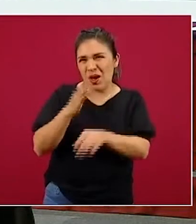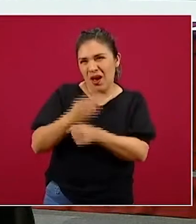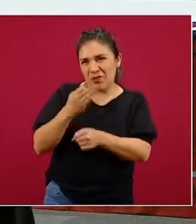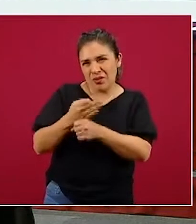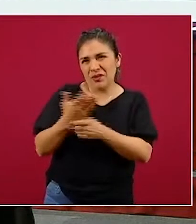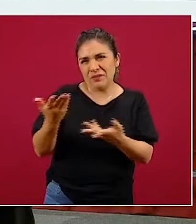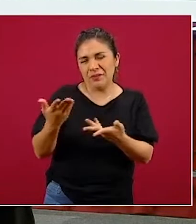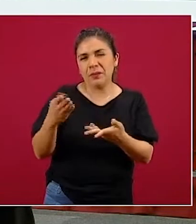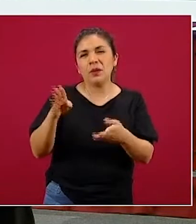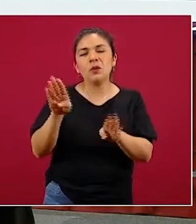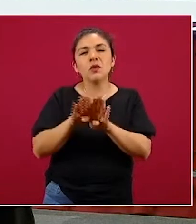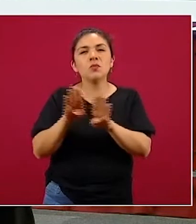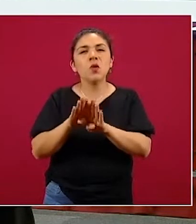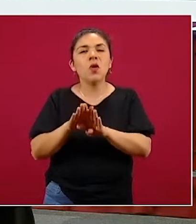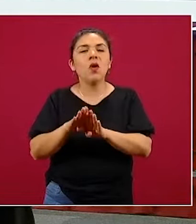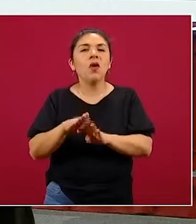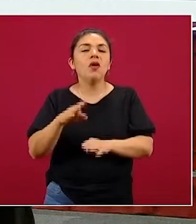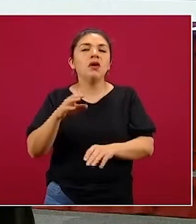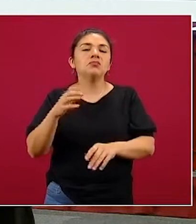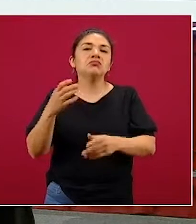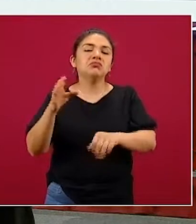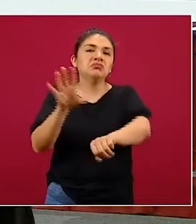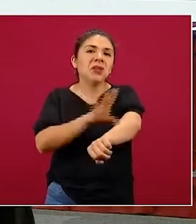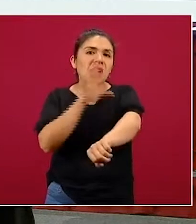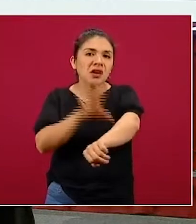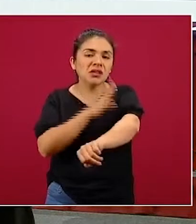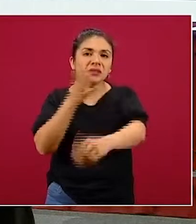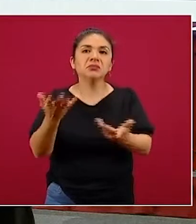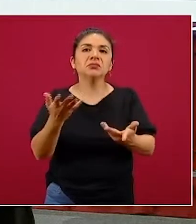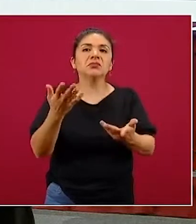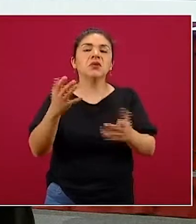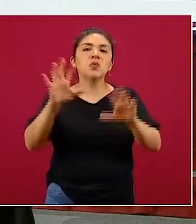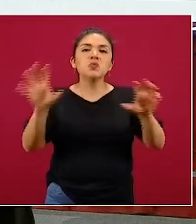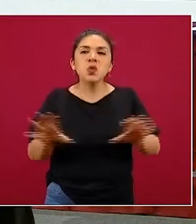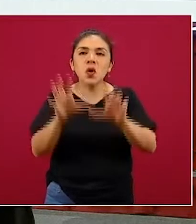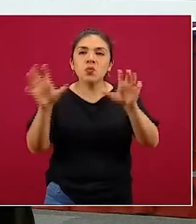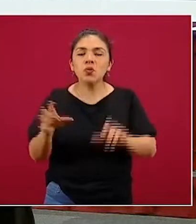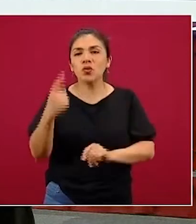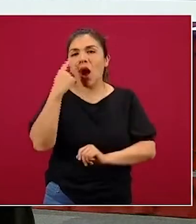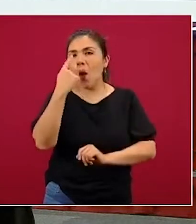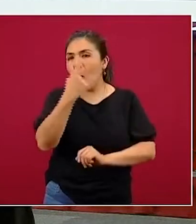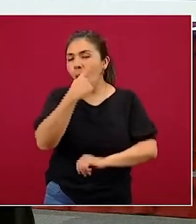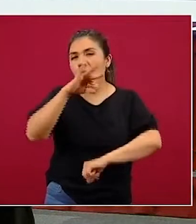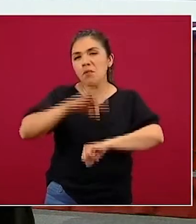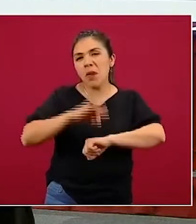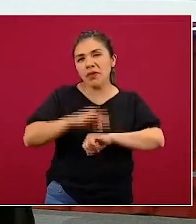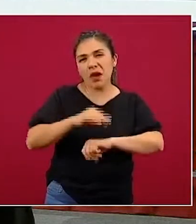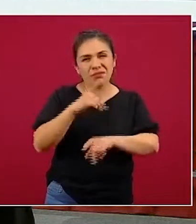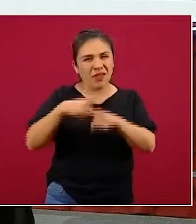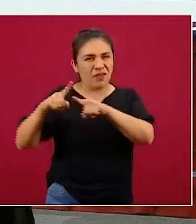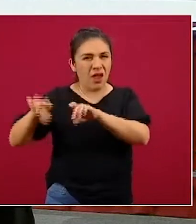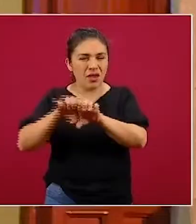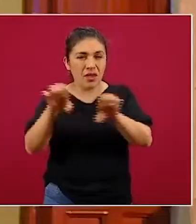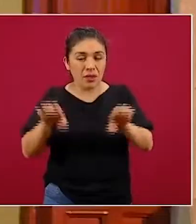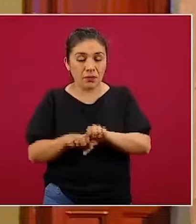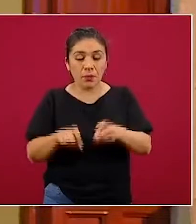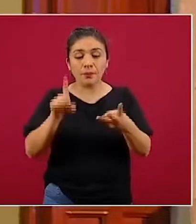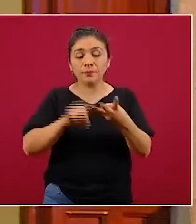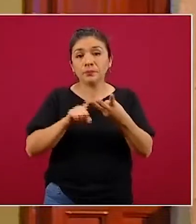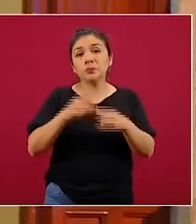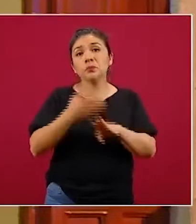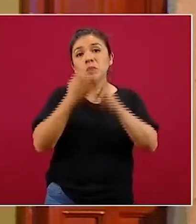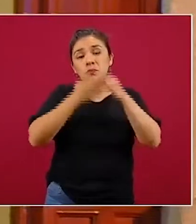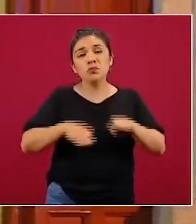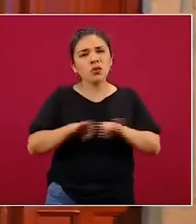por ejemplo, paratos ecoléctricos, máquina y equipo de cómputo, equipo óptico, equipo médico. Y en tercer lugar, sobre algo también muy